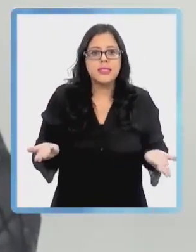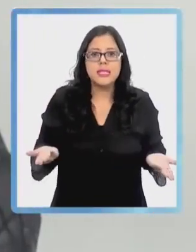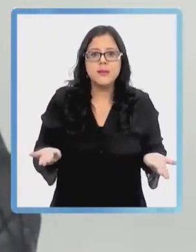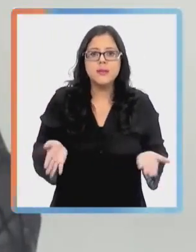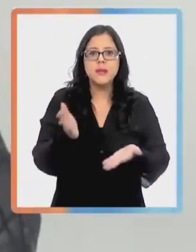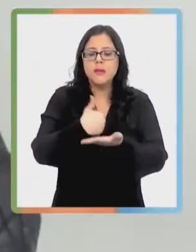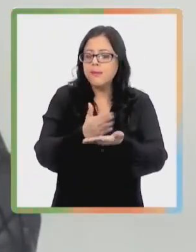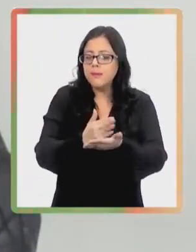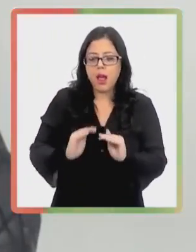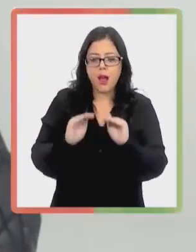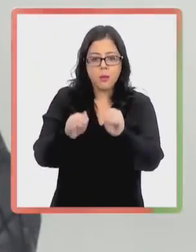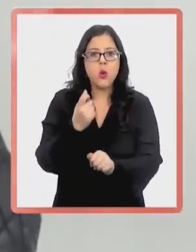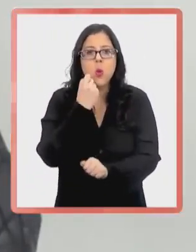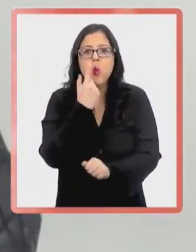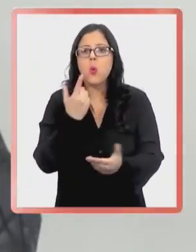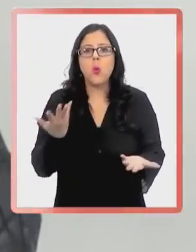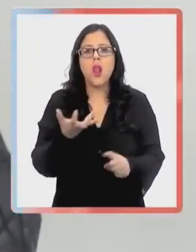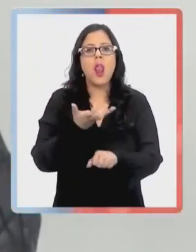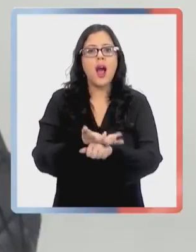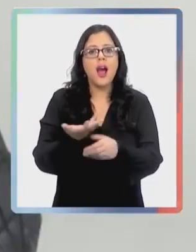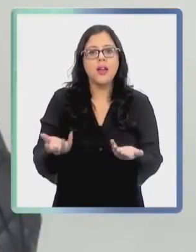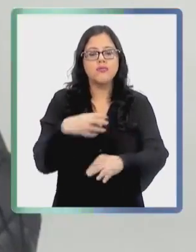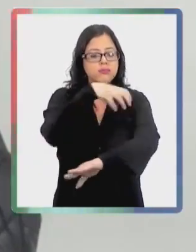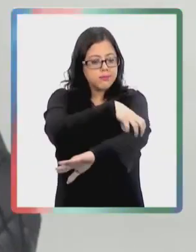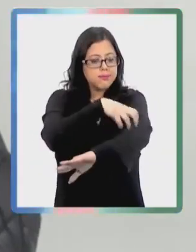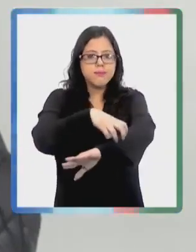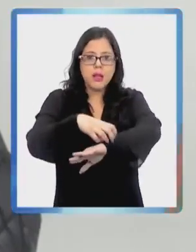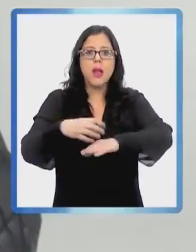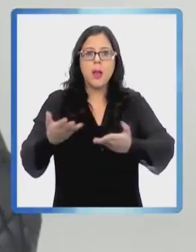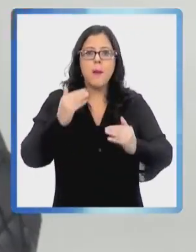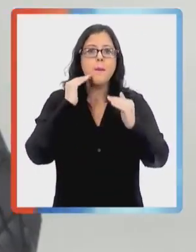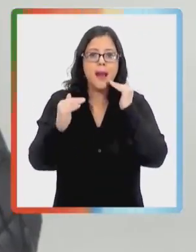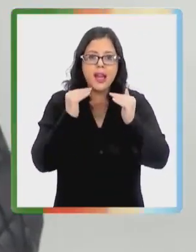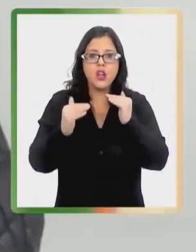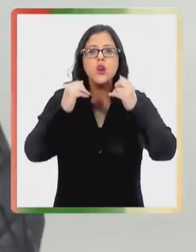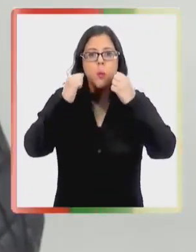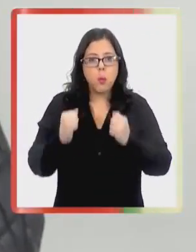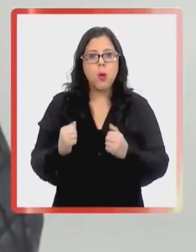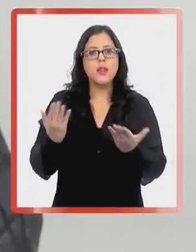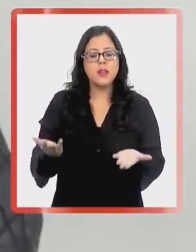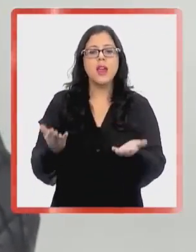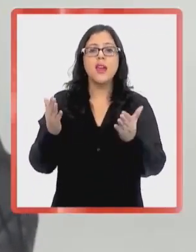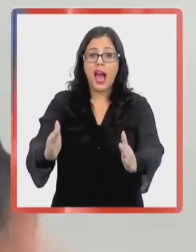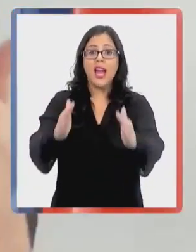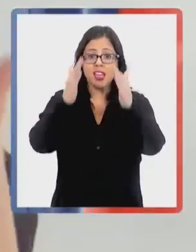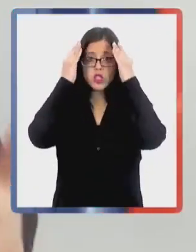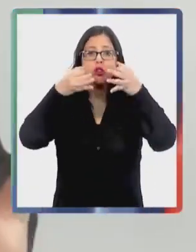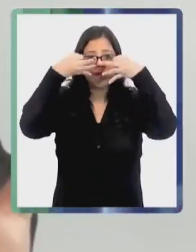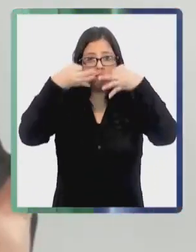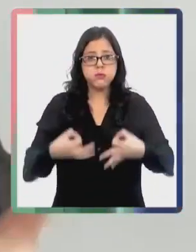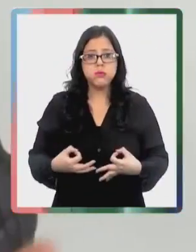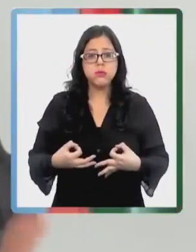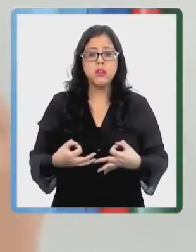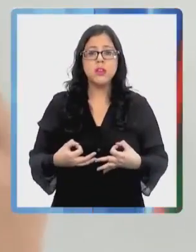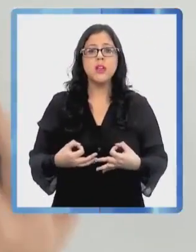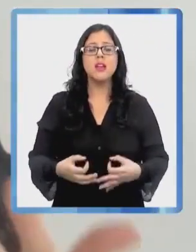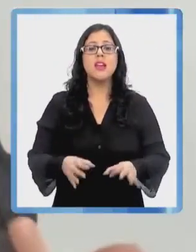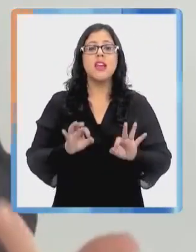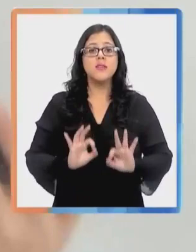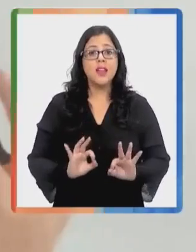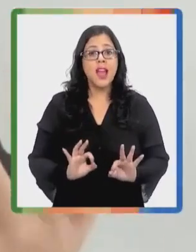¿Cuáles son los planes de apoyo que existen en las regiones para que estos niños puedan recibir atención oportuna,